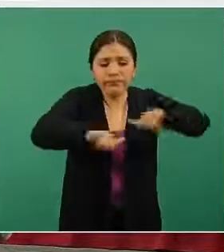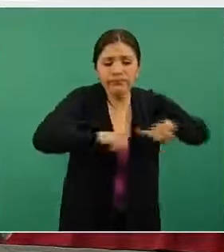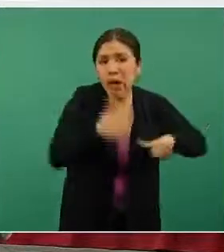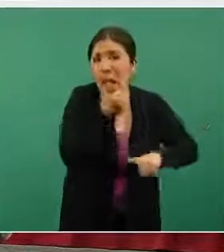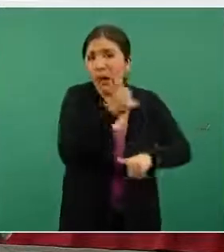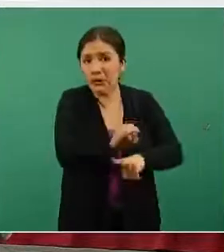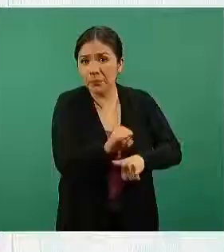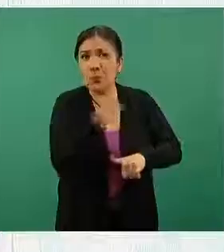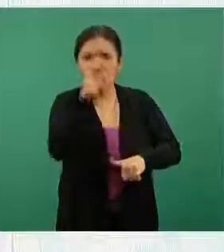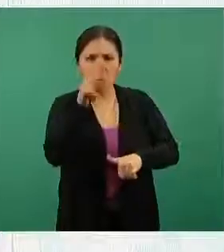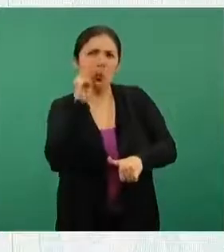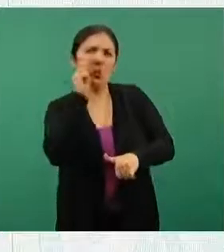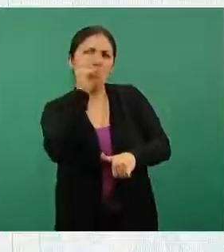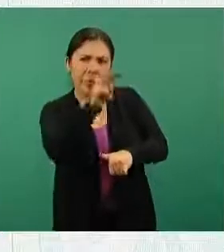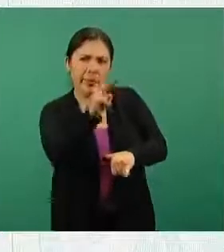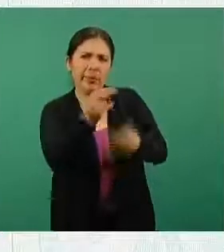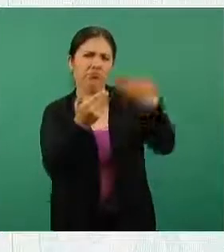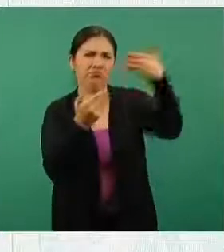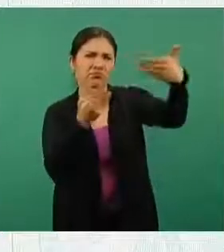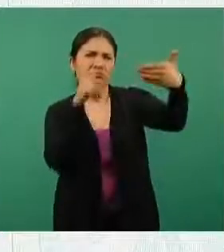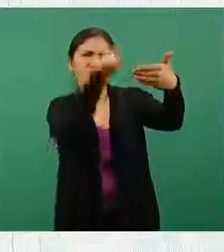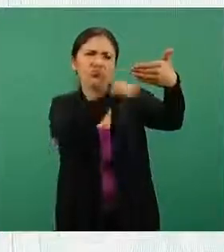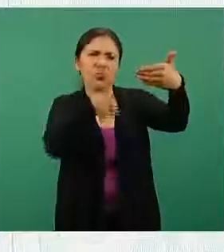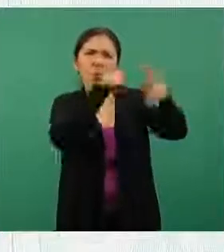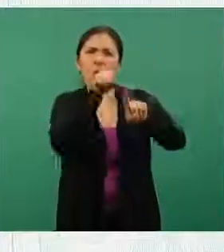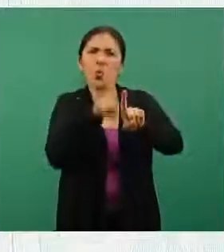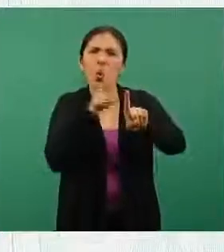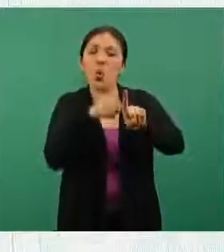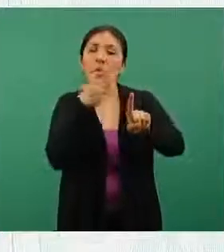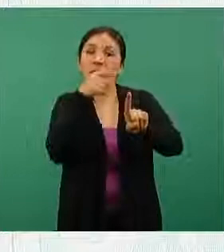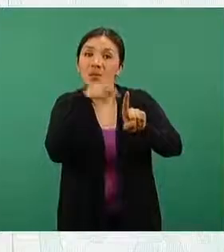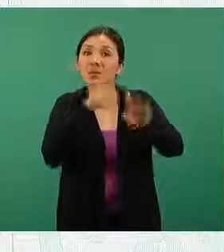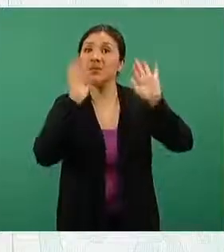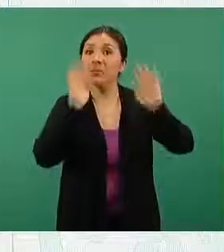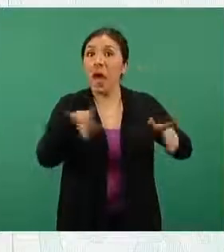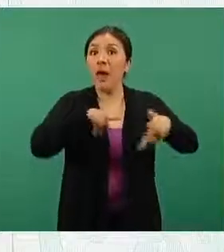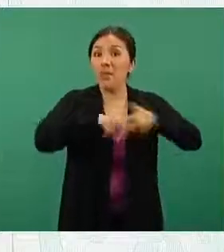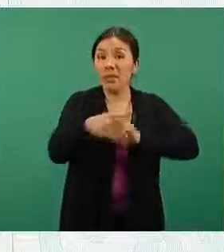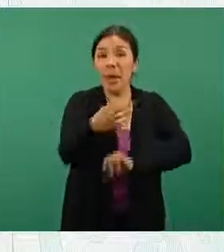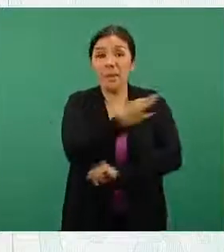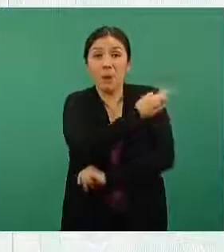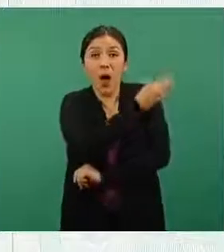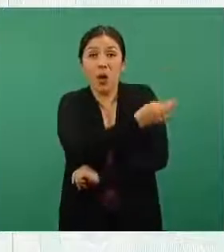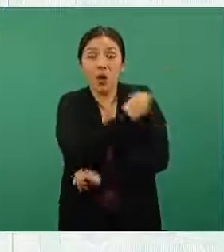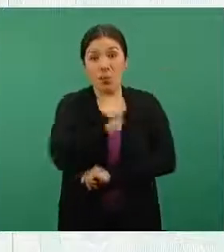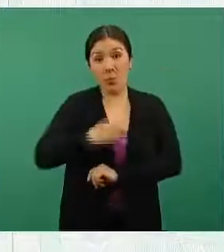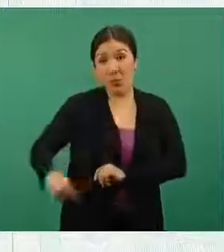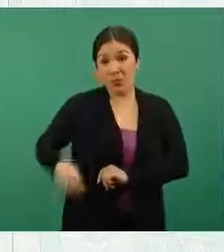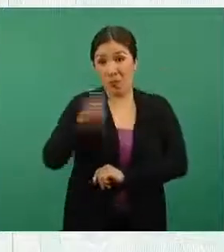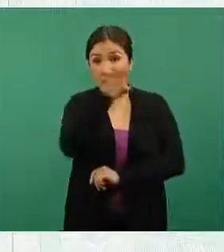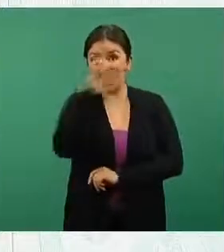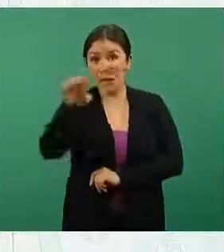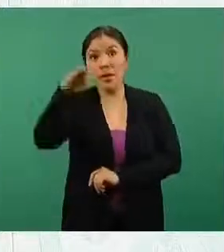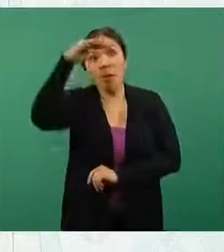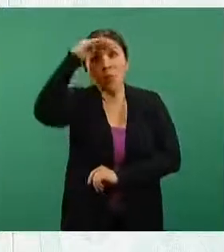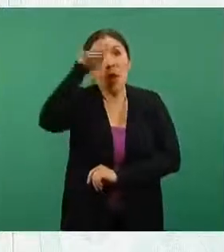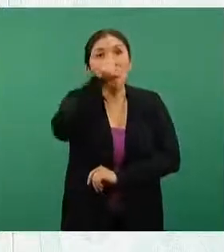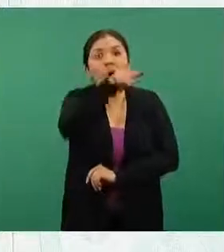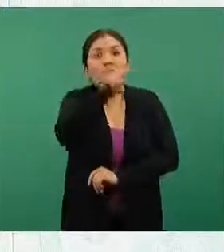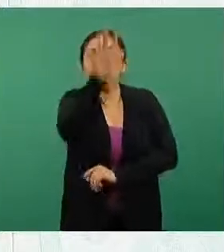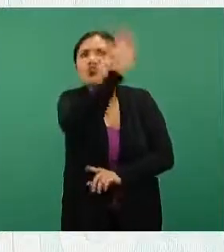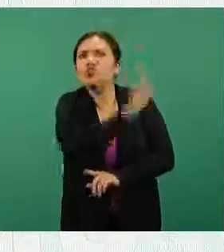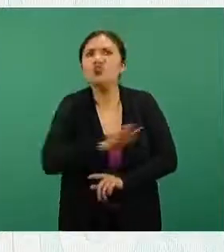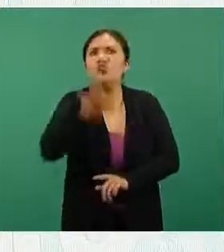pone el color que indica que ya se está trabajando en el municipio de Ensenada, parece como que todo este territorio